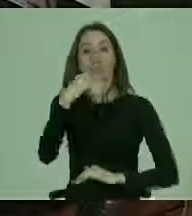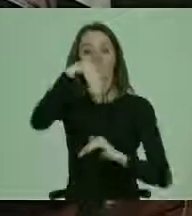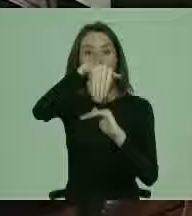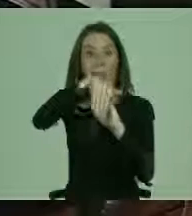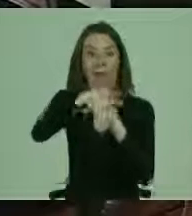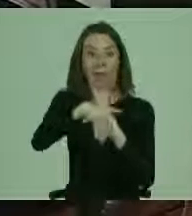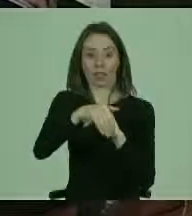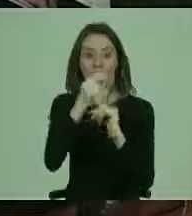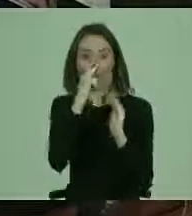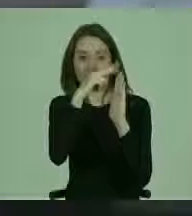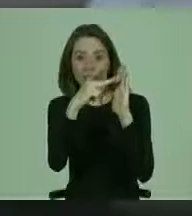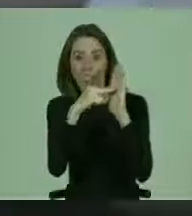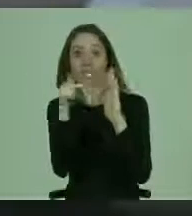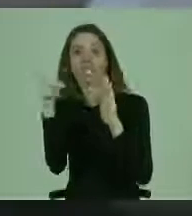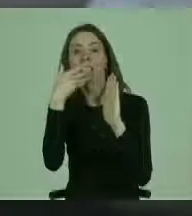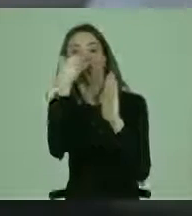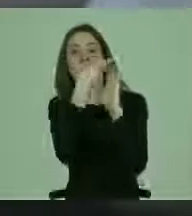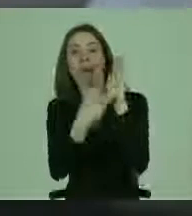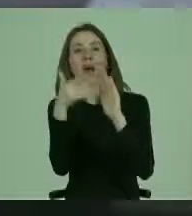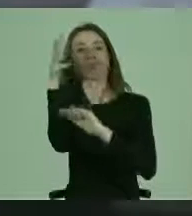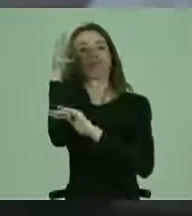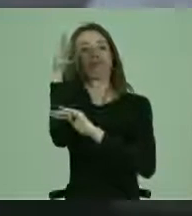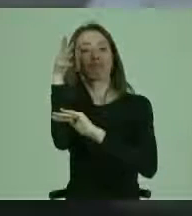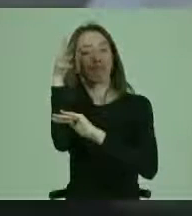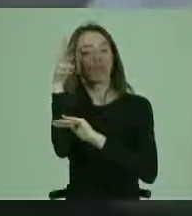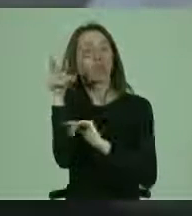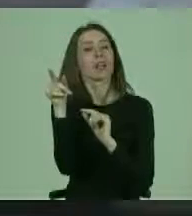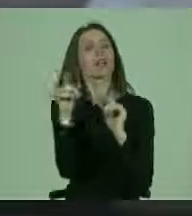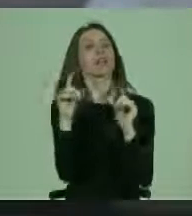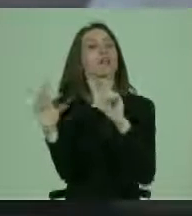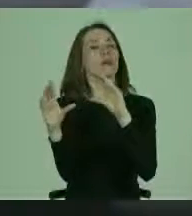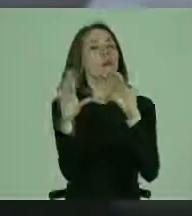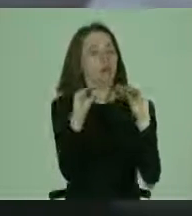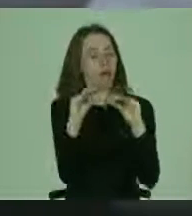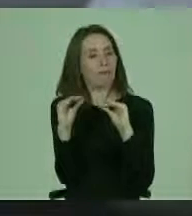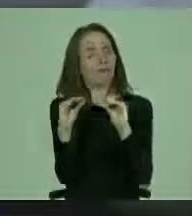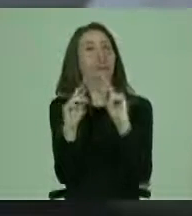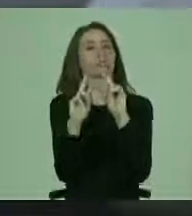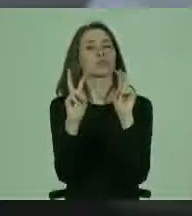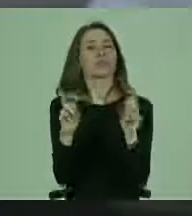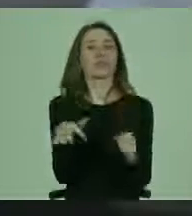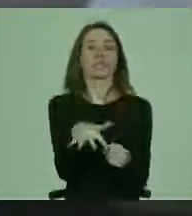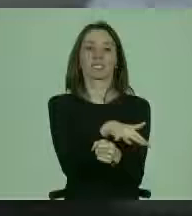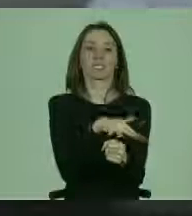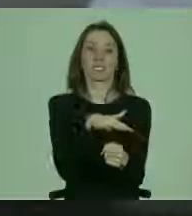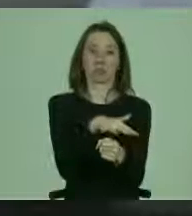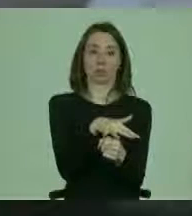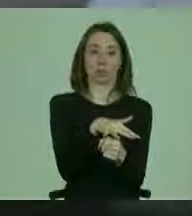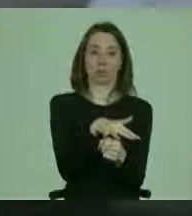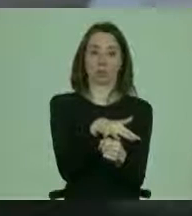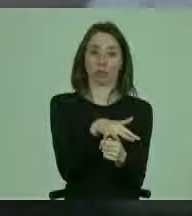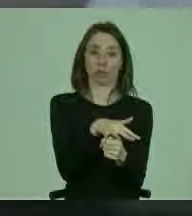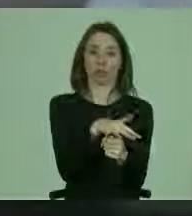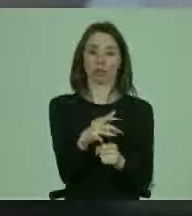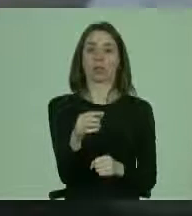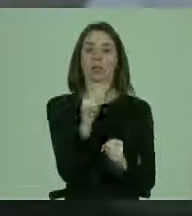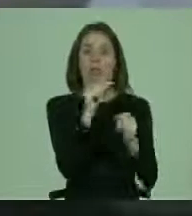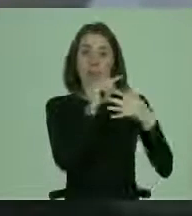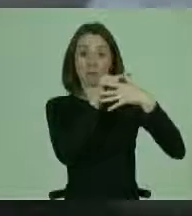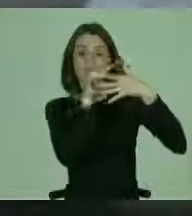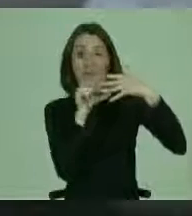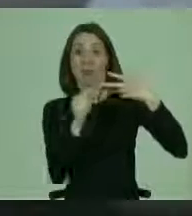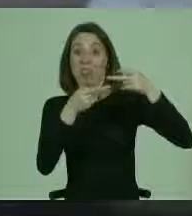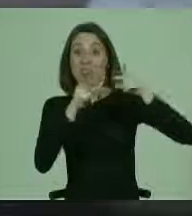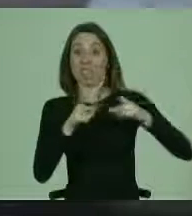tarde he visto algunas ponencias sobre esto, se van a referir en detalle a situaciones donde aparecen violados estos